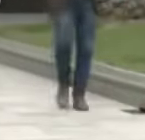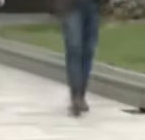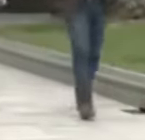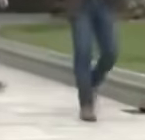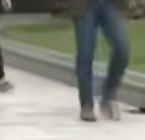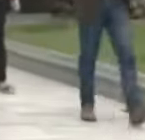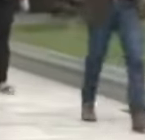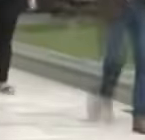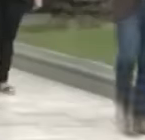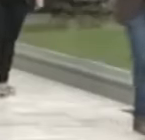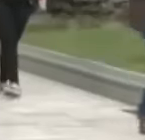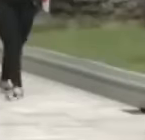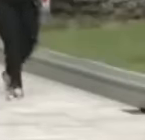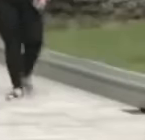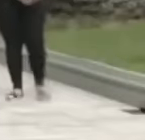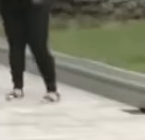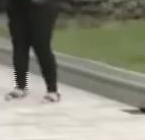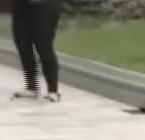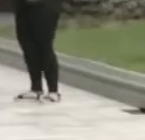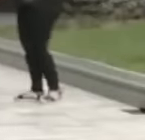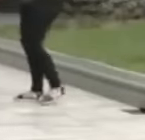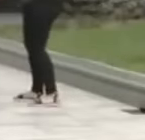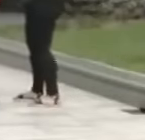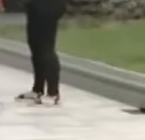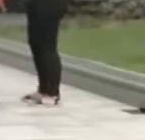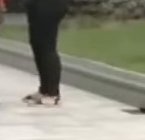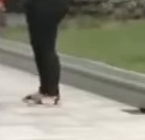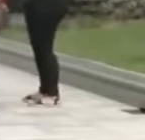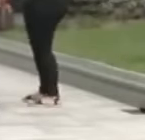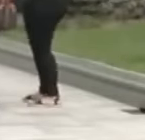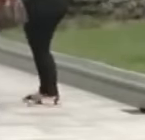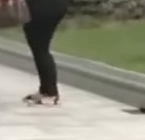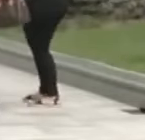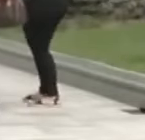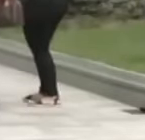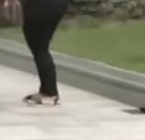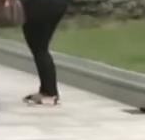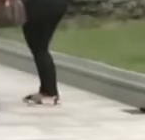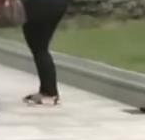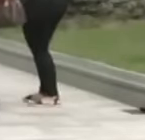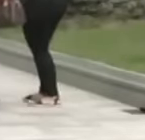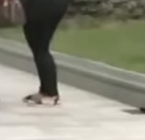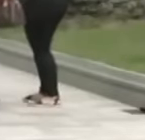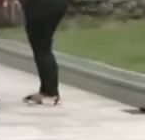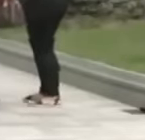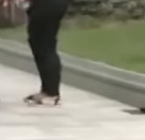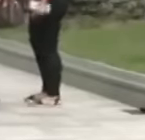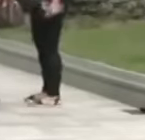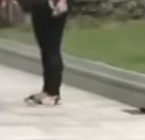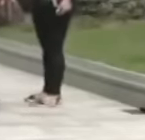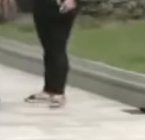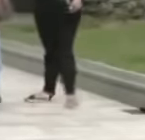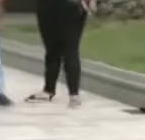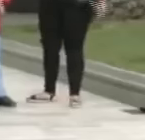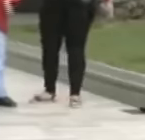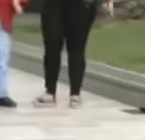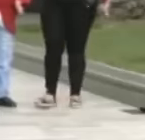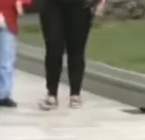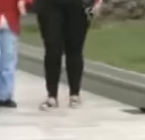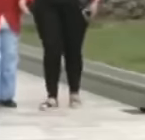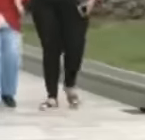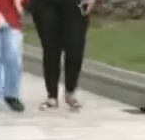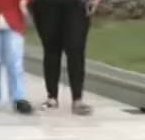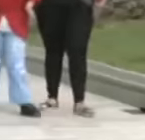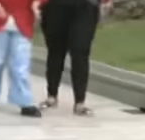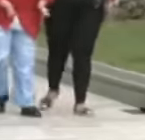ley para el fomento y desarrollo de nuevos emprendimientos, la cual fue aprobada y sancionada por mayoría calificada remitiéndose